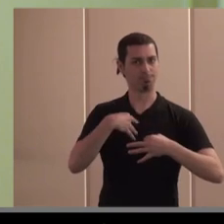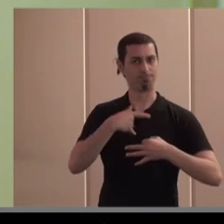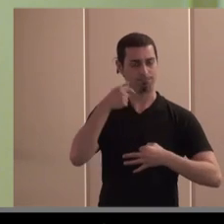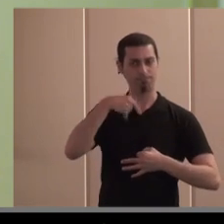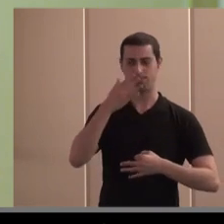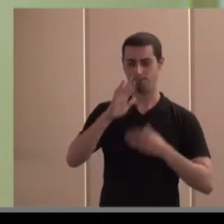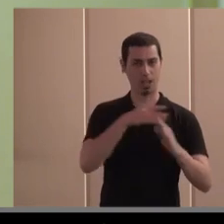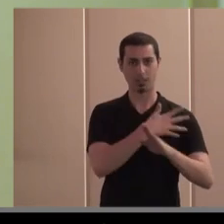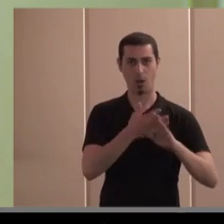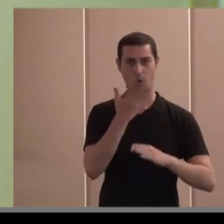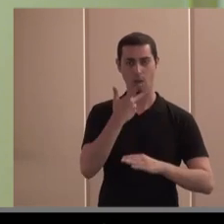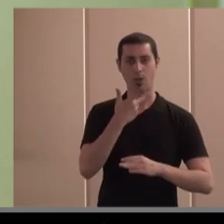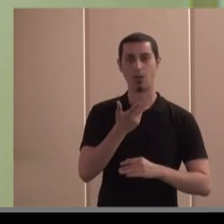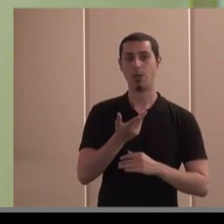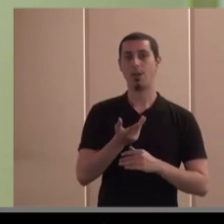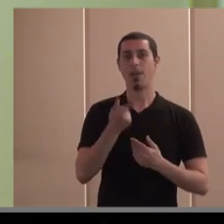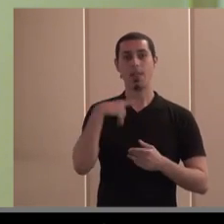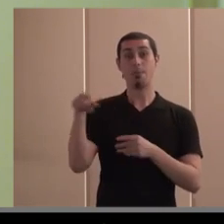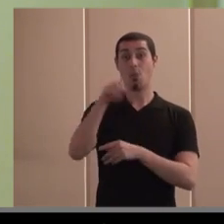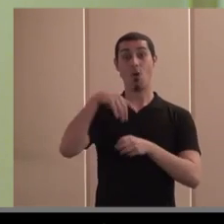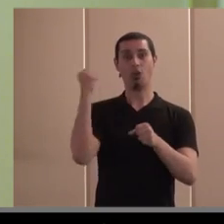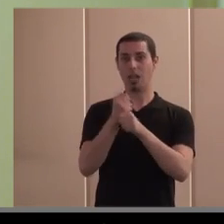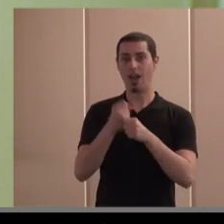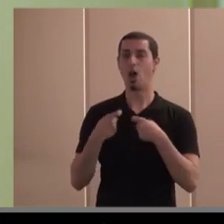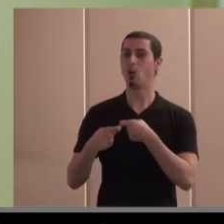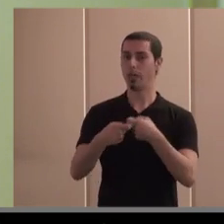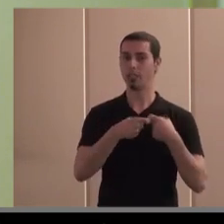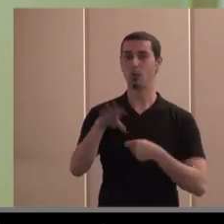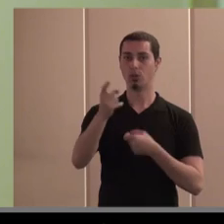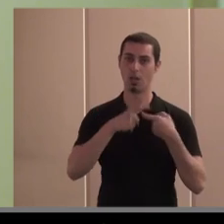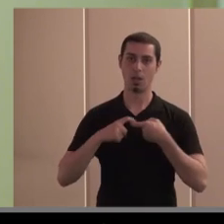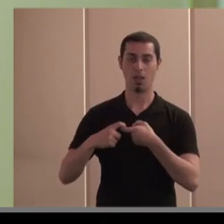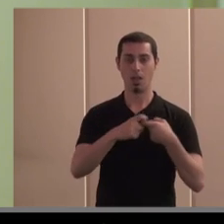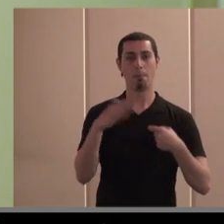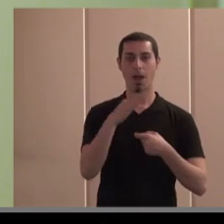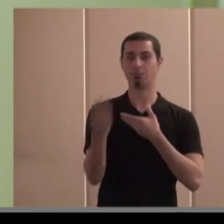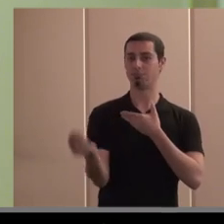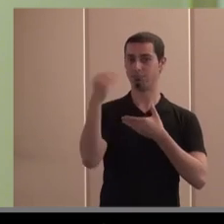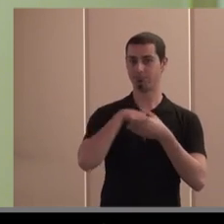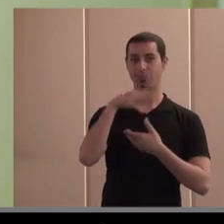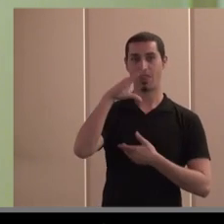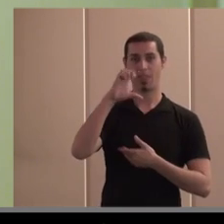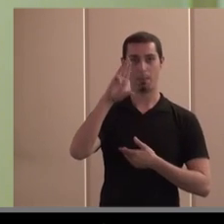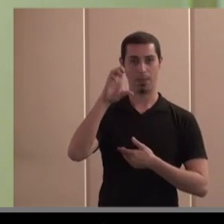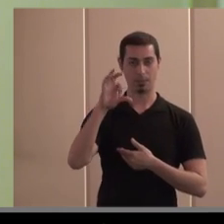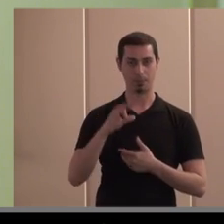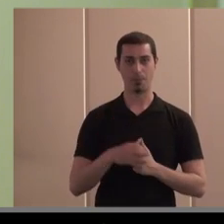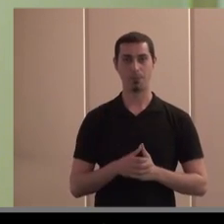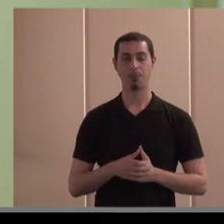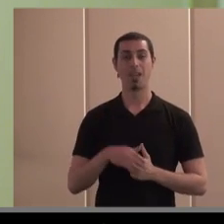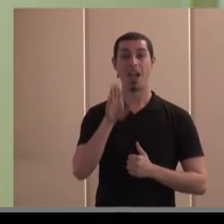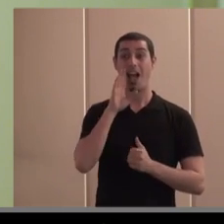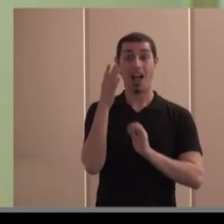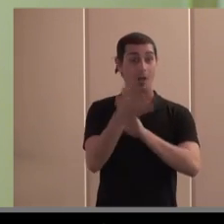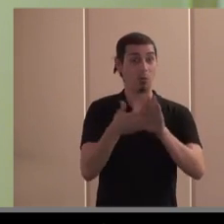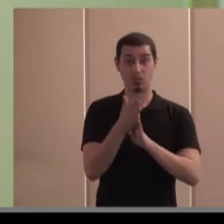este momento y que trabaja en régimen cooperativo y por lo tanto pues también se ha incorporado a CEPES ¿de